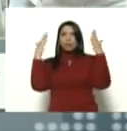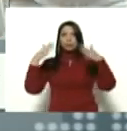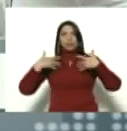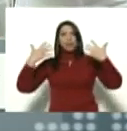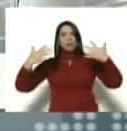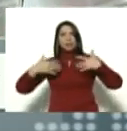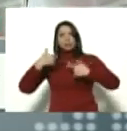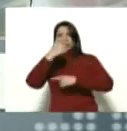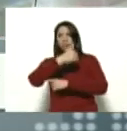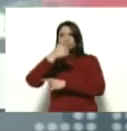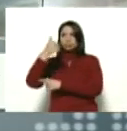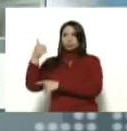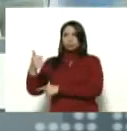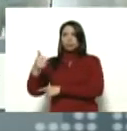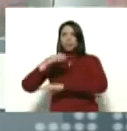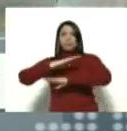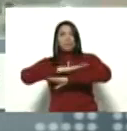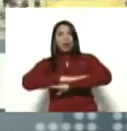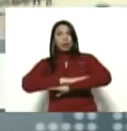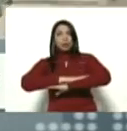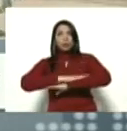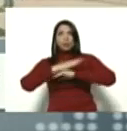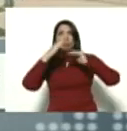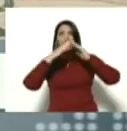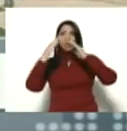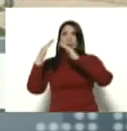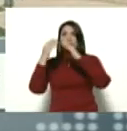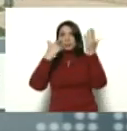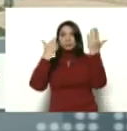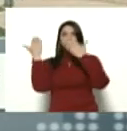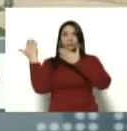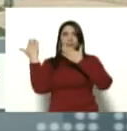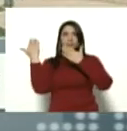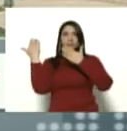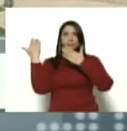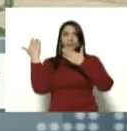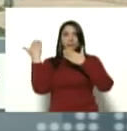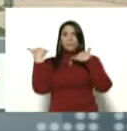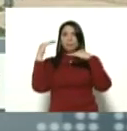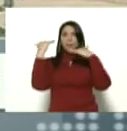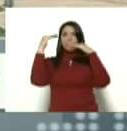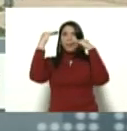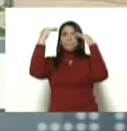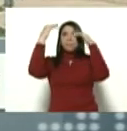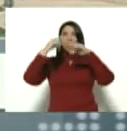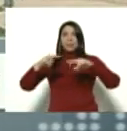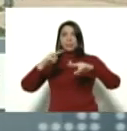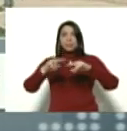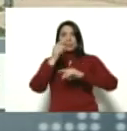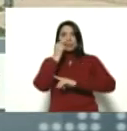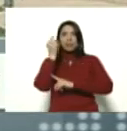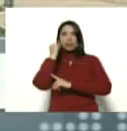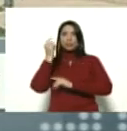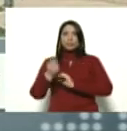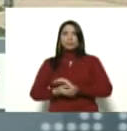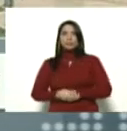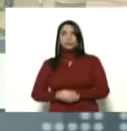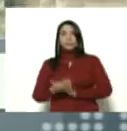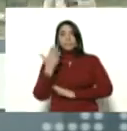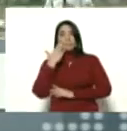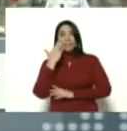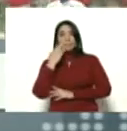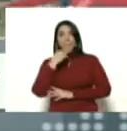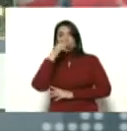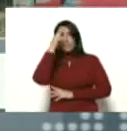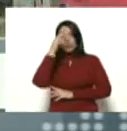de cada uno de los balcones de las casas de los apartamentos los niños las niñas las madres